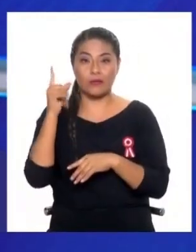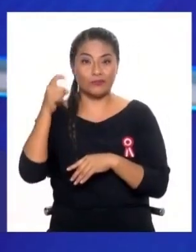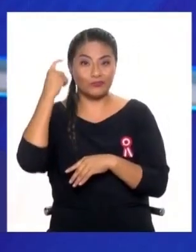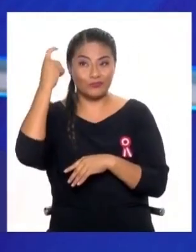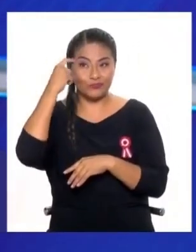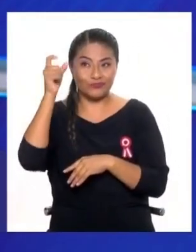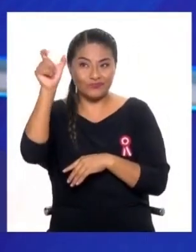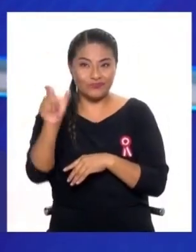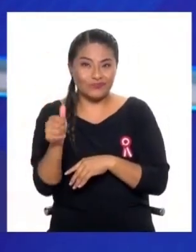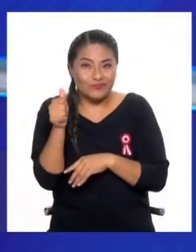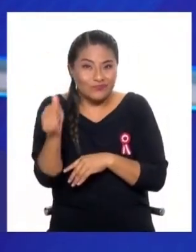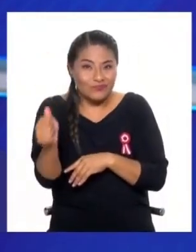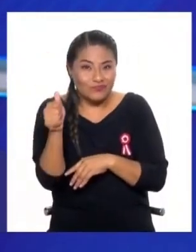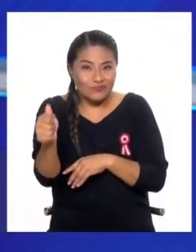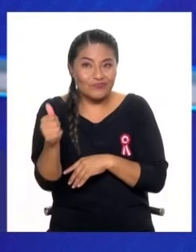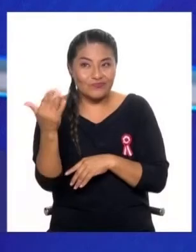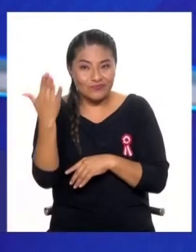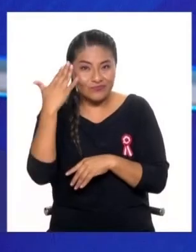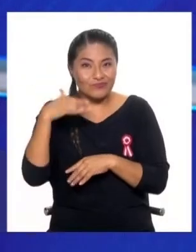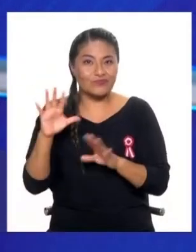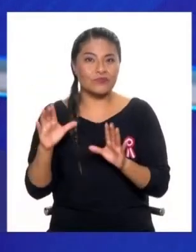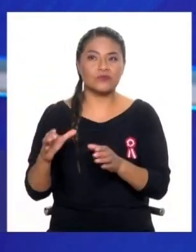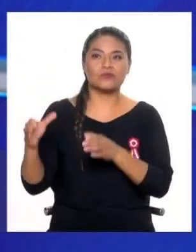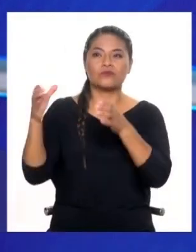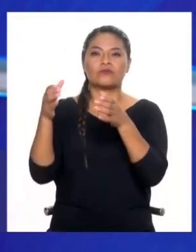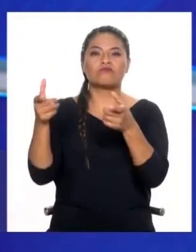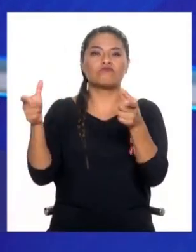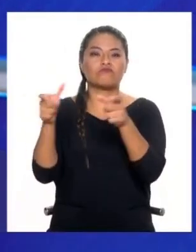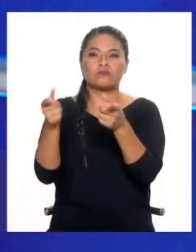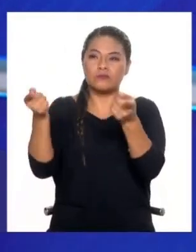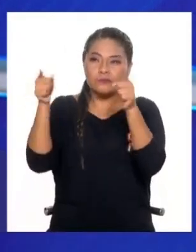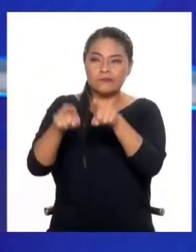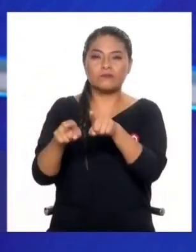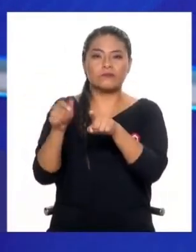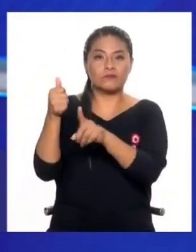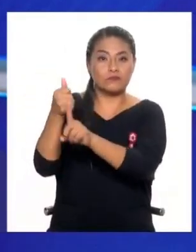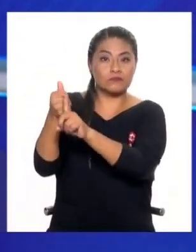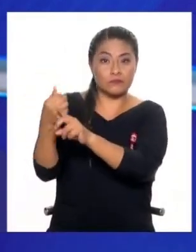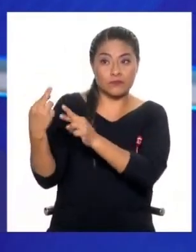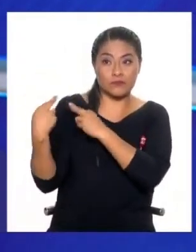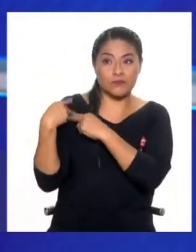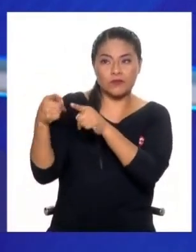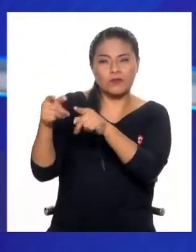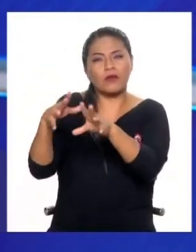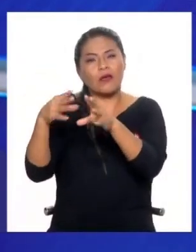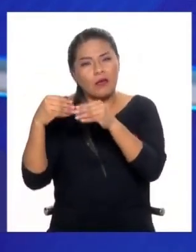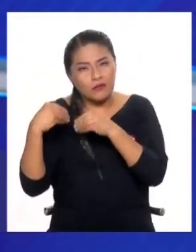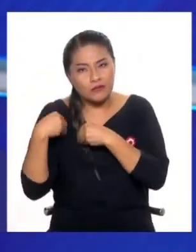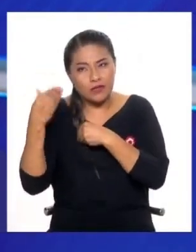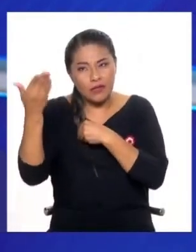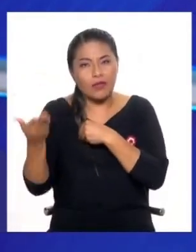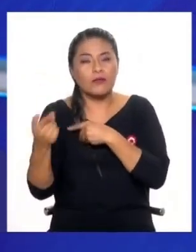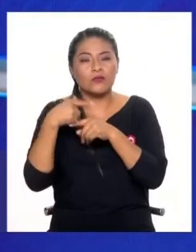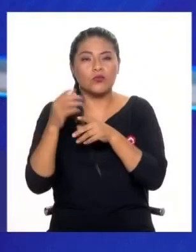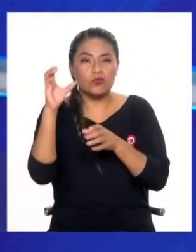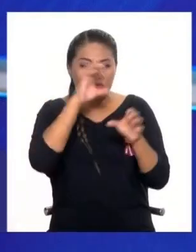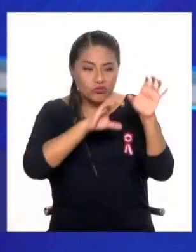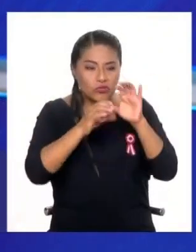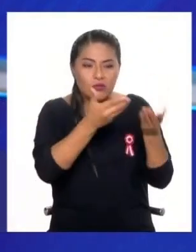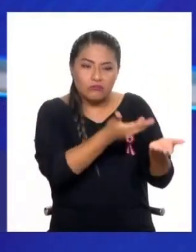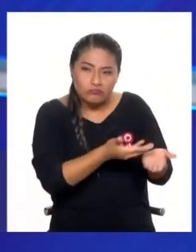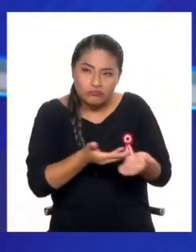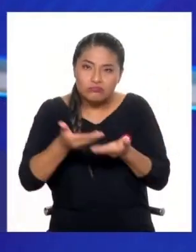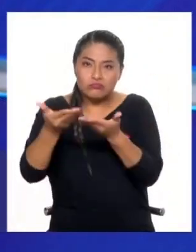que está en este momento en los niveles de toma de decisión que acepte también la participación de los científicos, de los